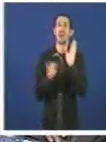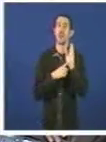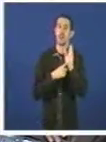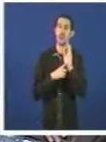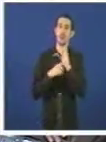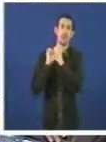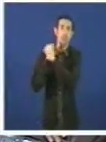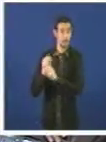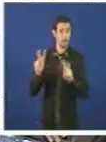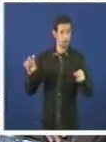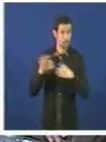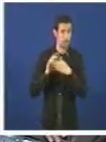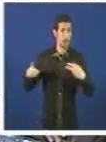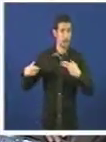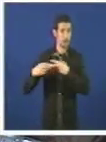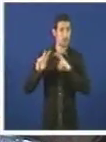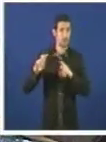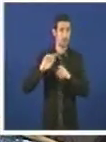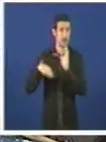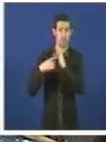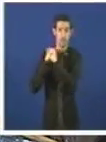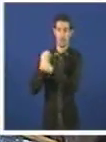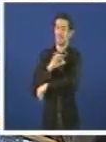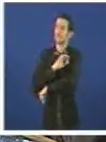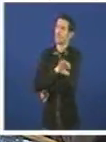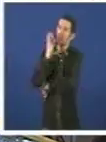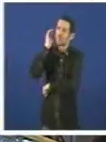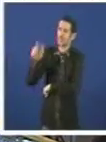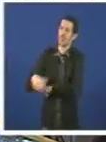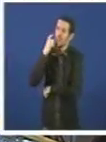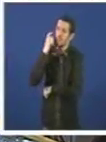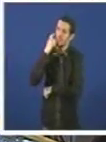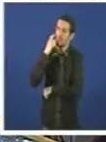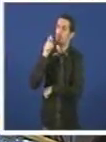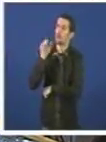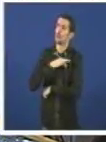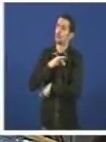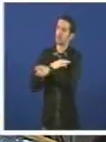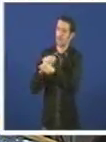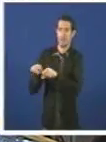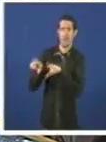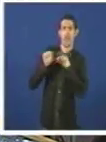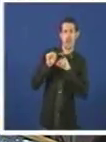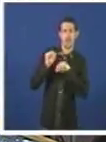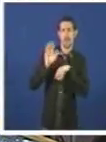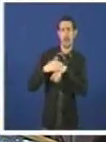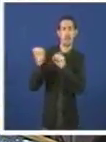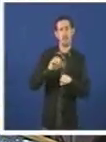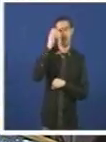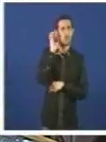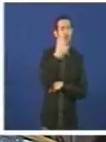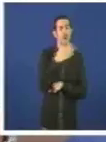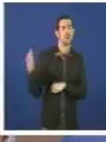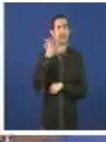co recortes na dependencia. Señora conselleira vostede foi elexida para defender os dereitos dos galegos e das